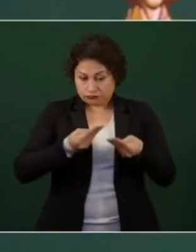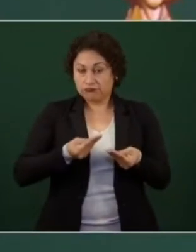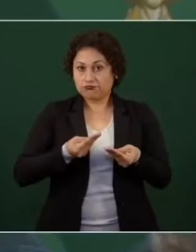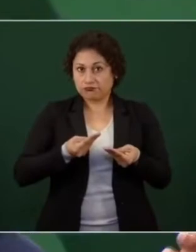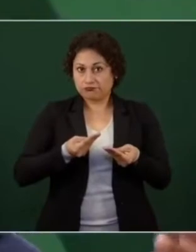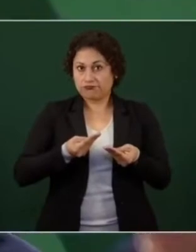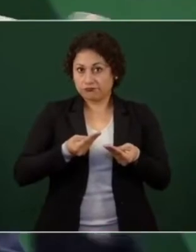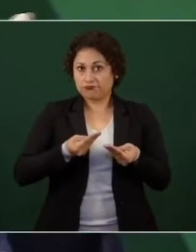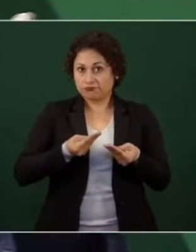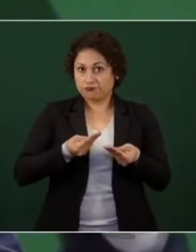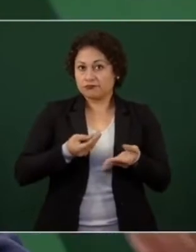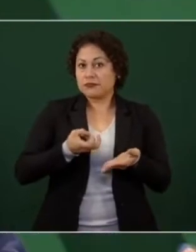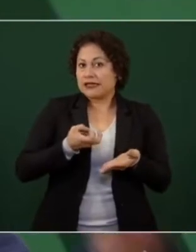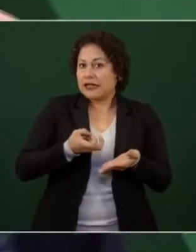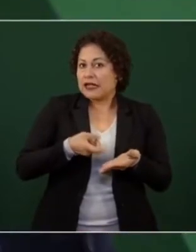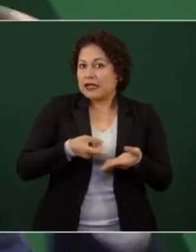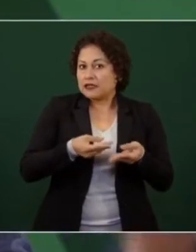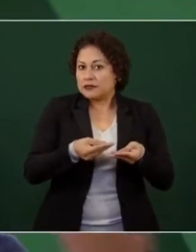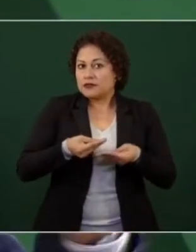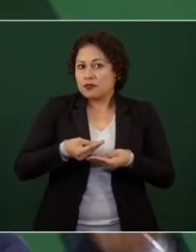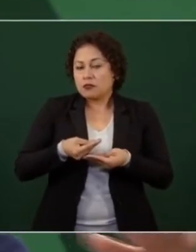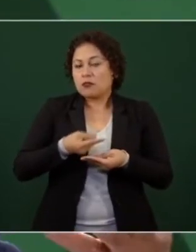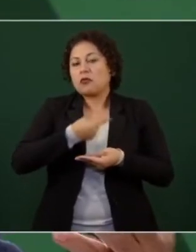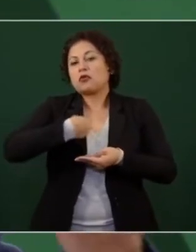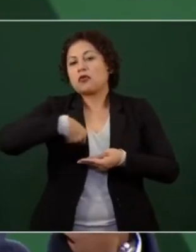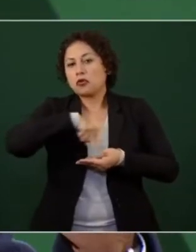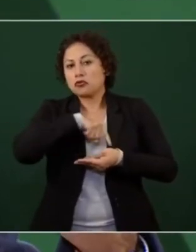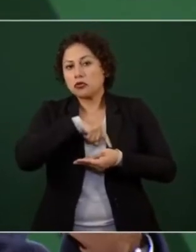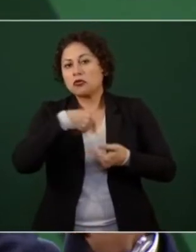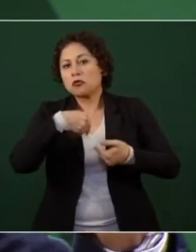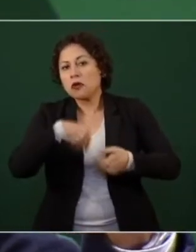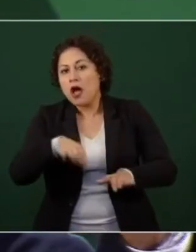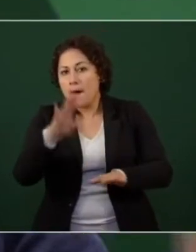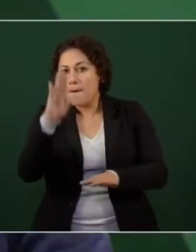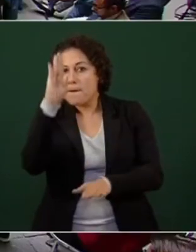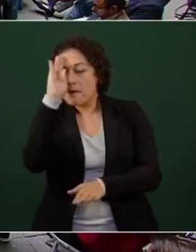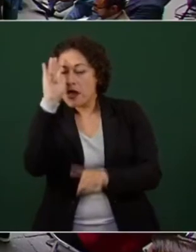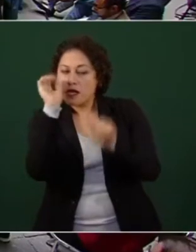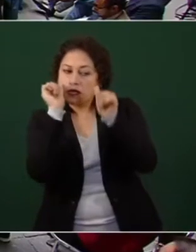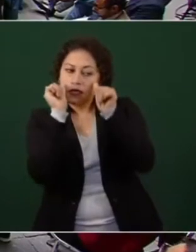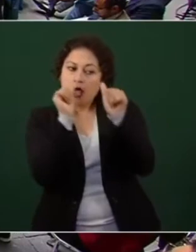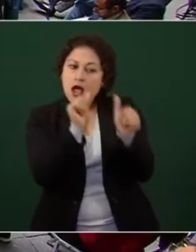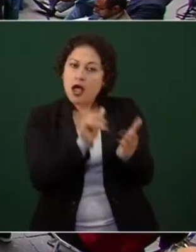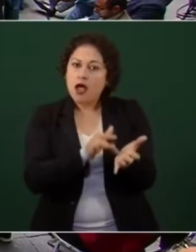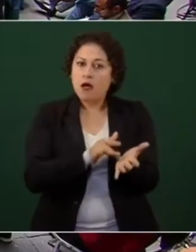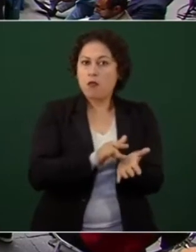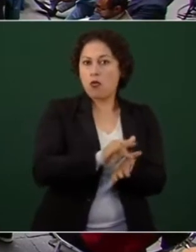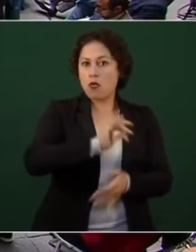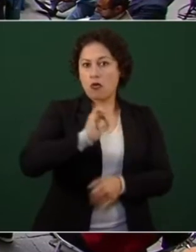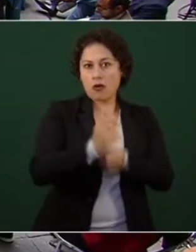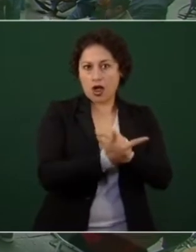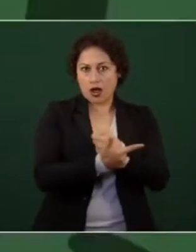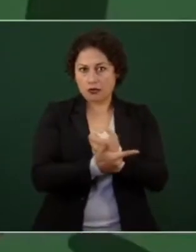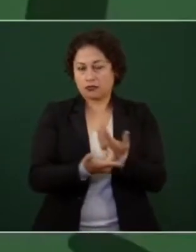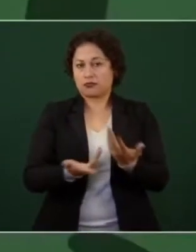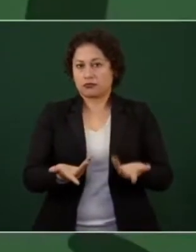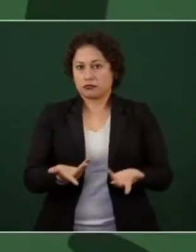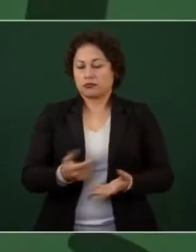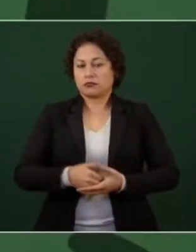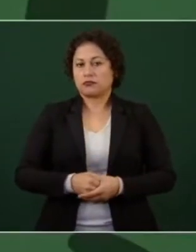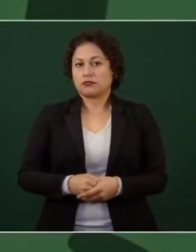vamos a tomar en consideración tu apoyo eso lo hacen